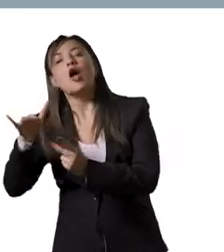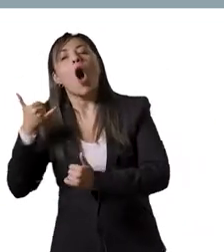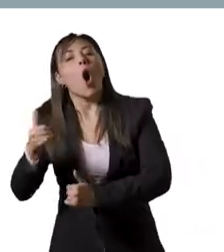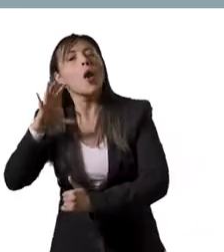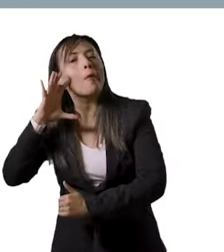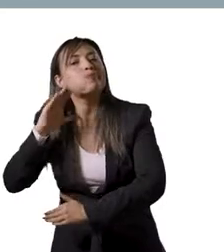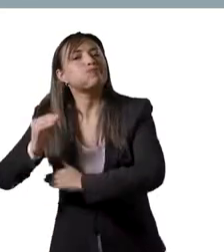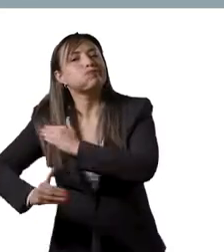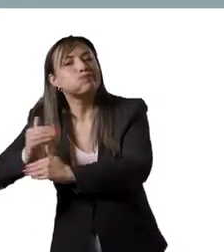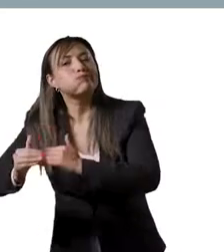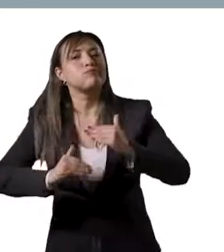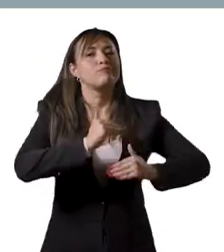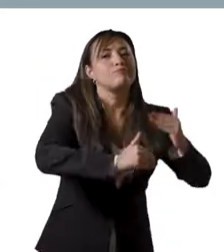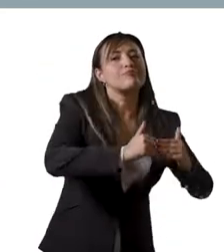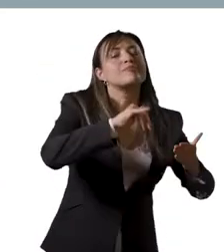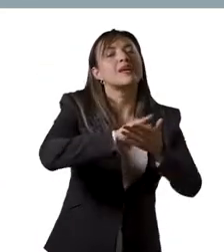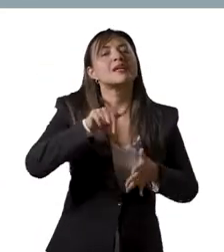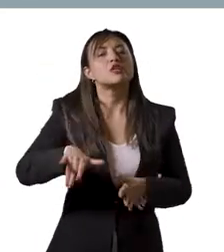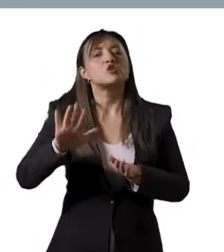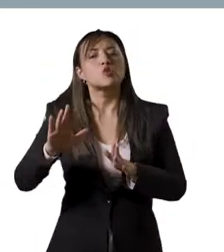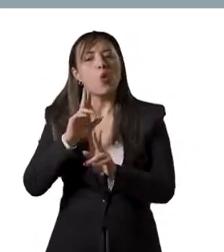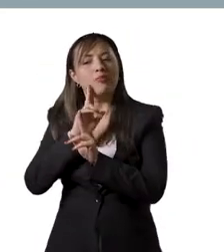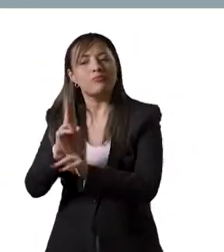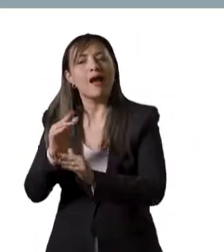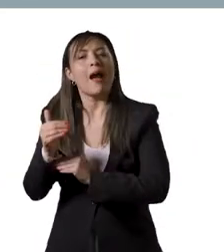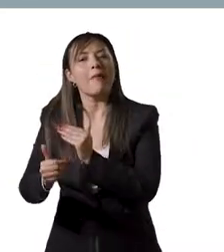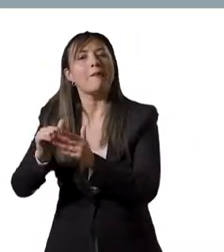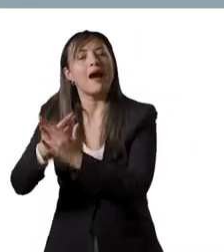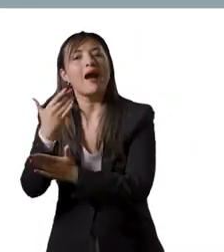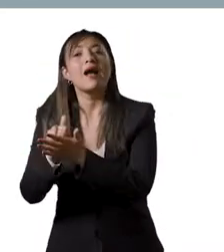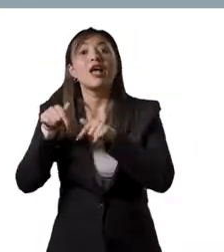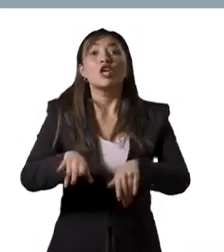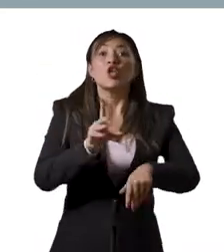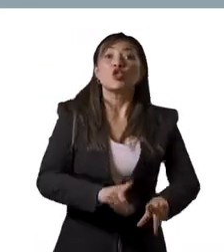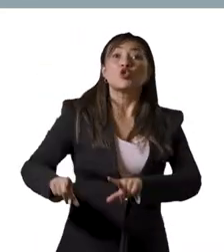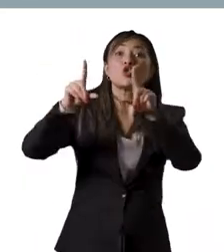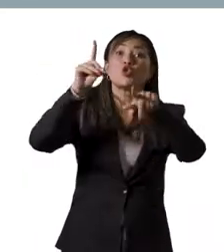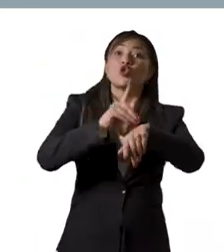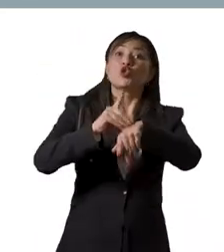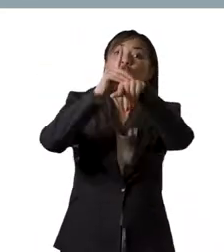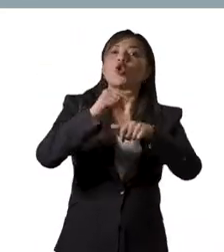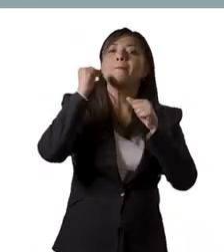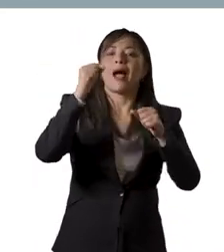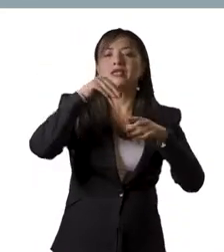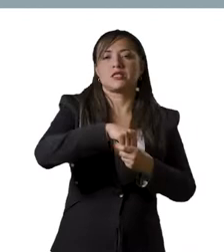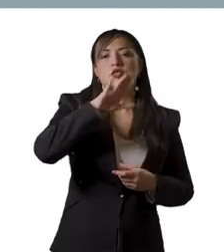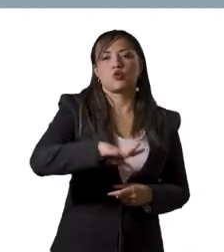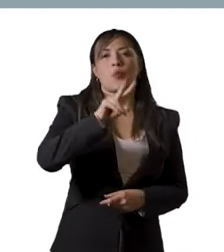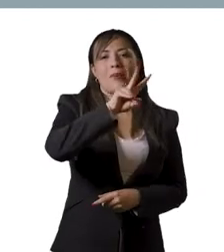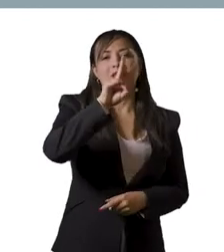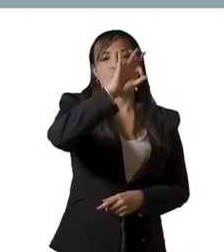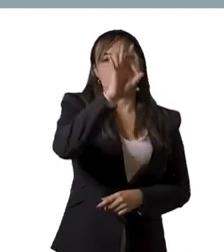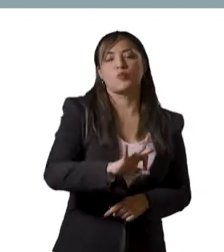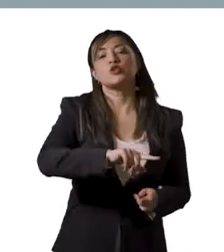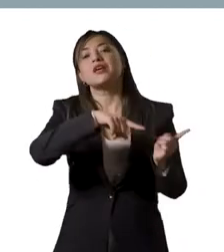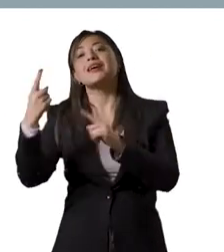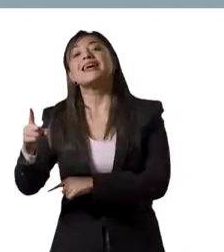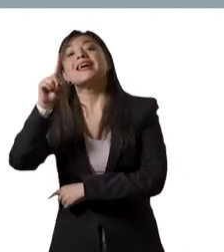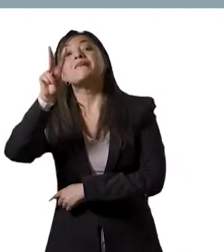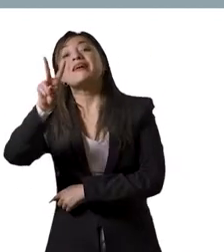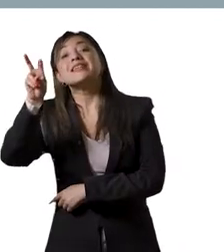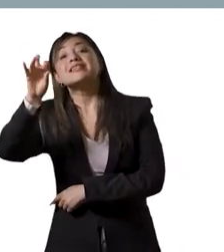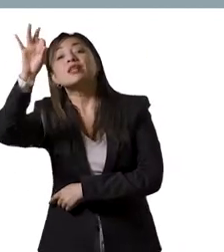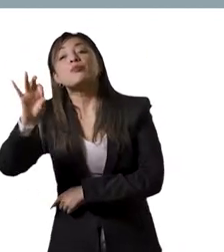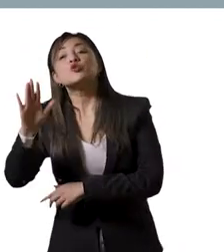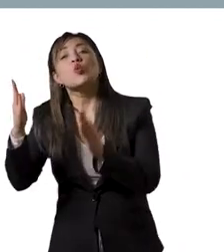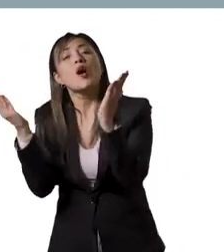renovación de acreditación. El 22% de los programas doctorales del país son de la UNAL. El 17% de los